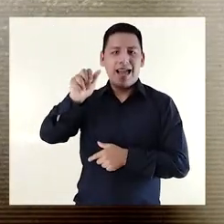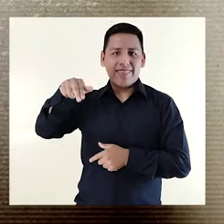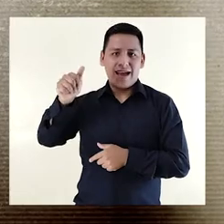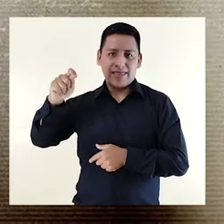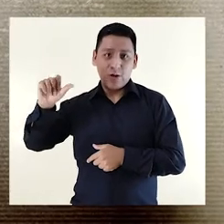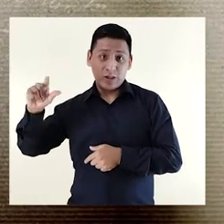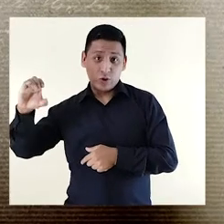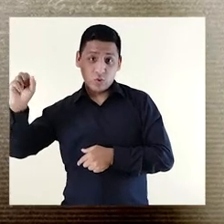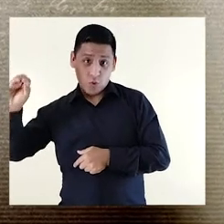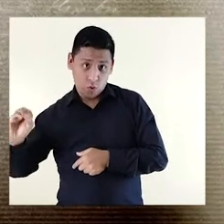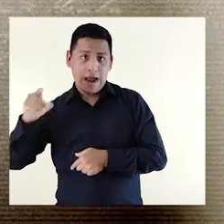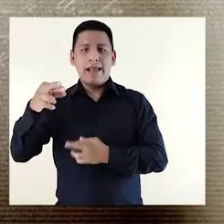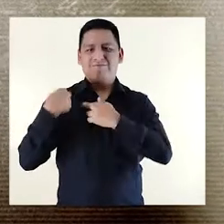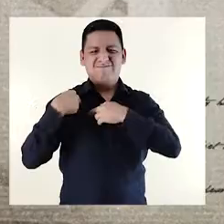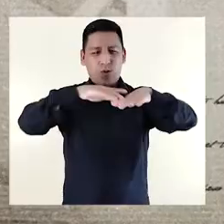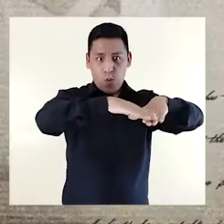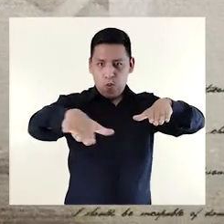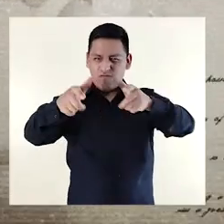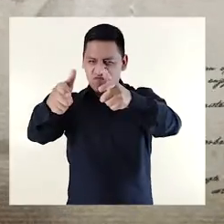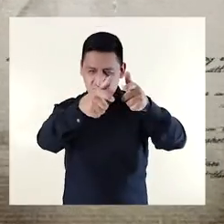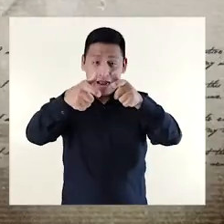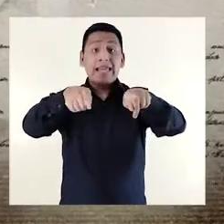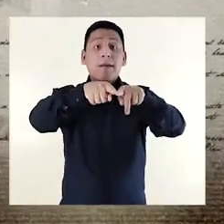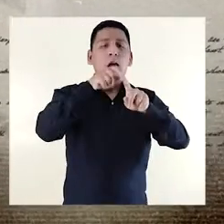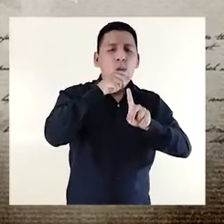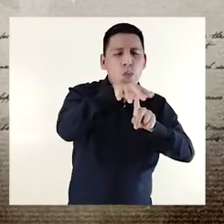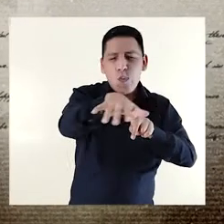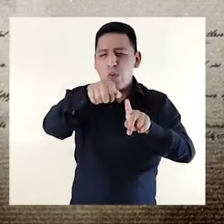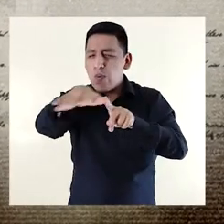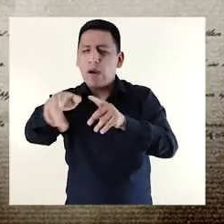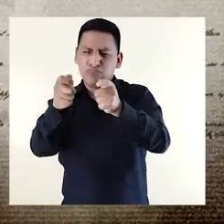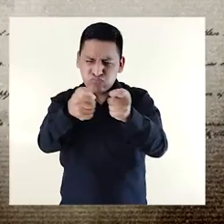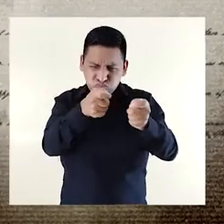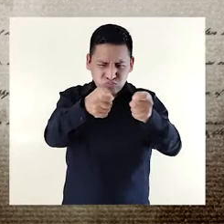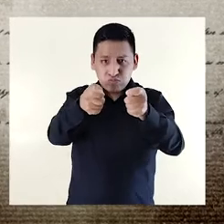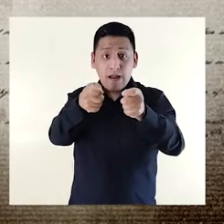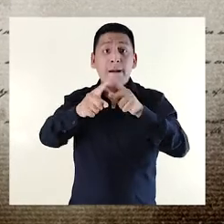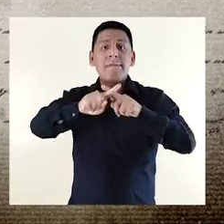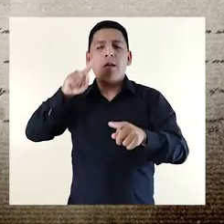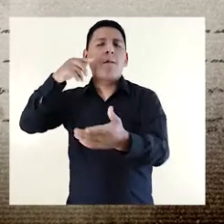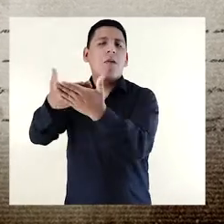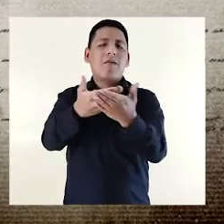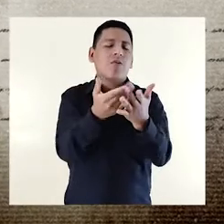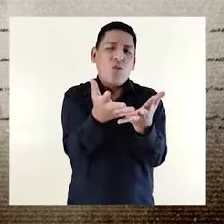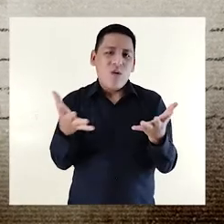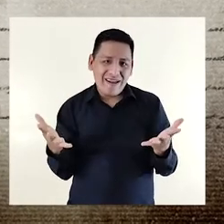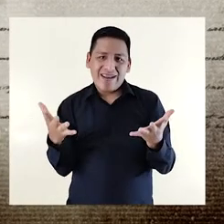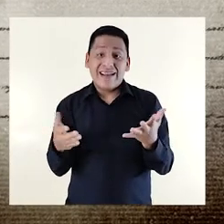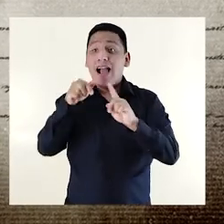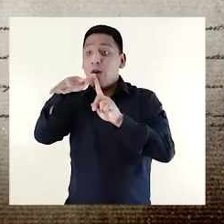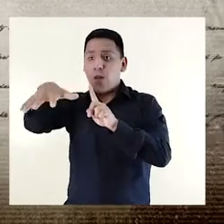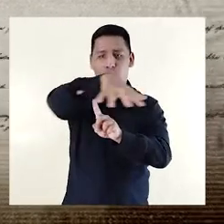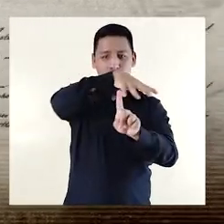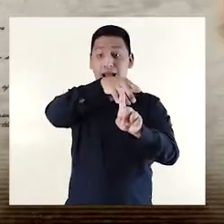Llana Taulichusco que administraba el valle, y desde donde controlaba la bocatoma del riego de agua. Pero sin más evidencia aún de lo que